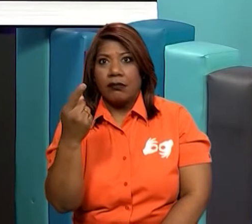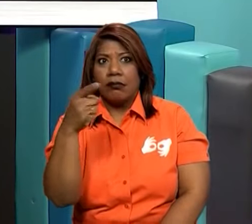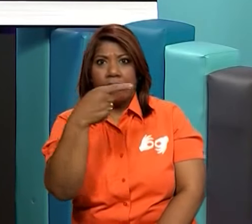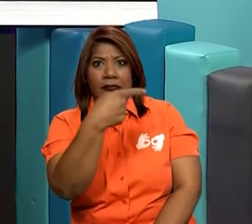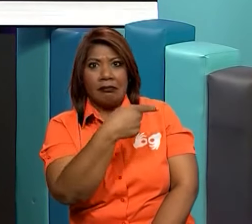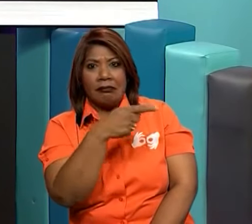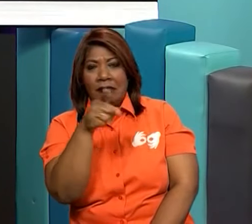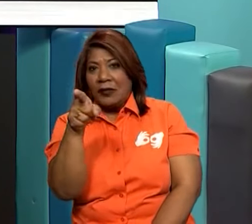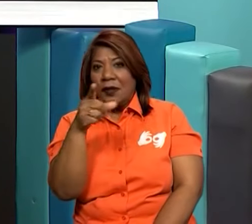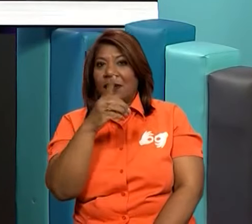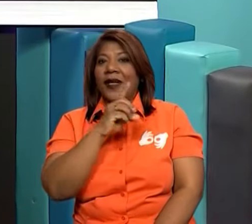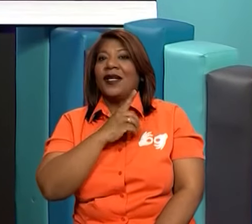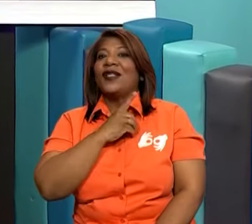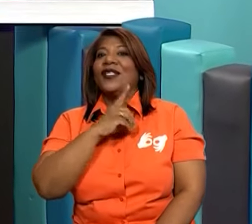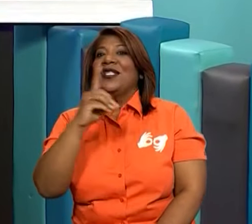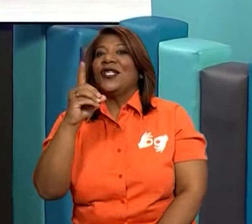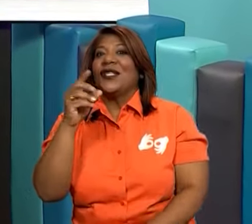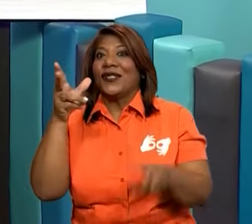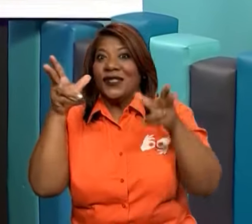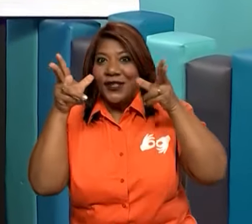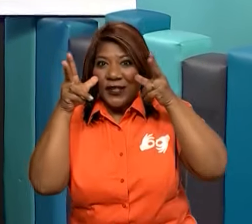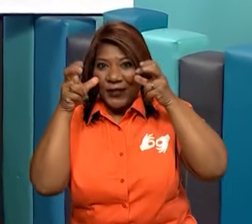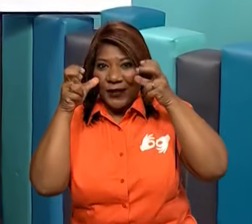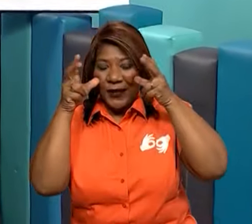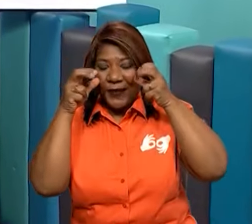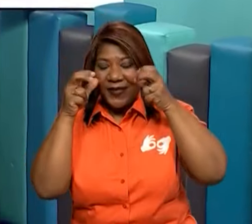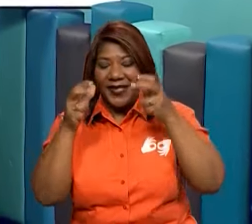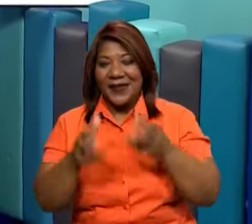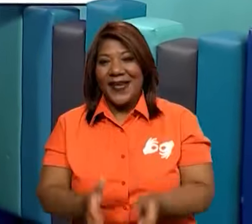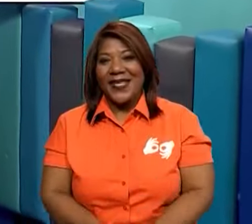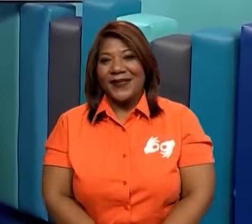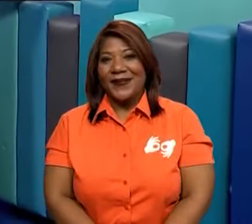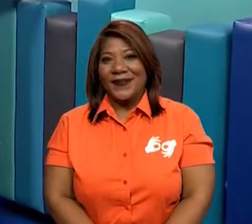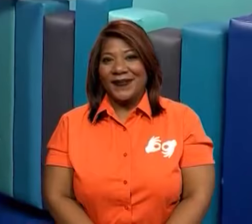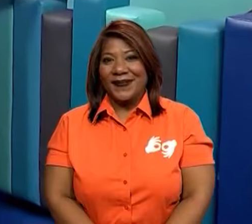veo, pero Dios nos observa. ¡Chao!